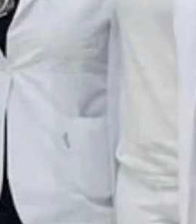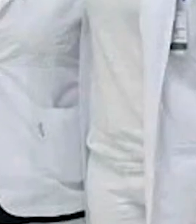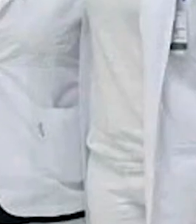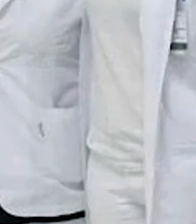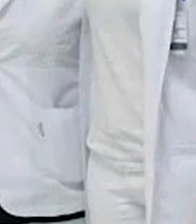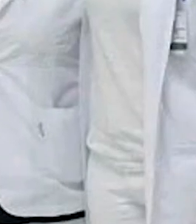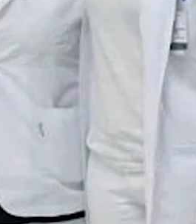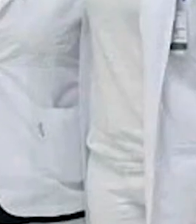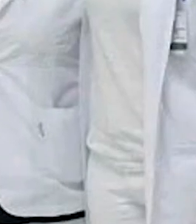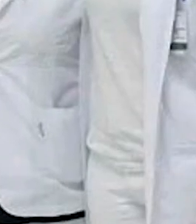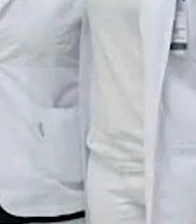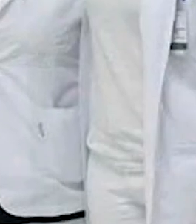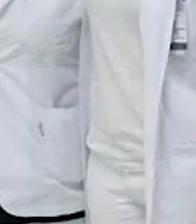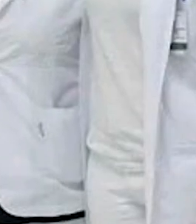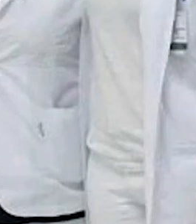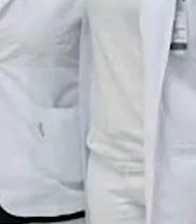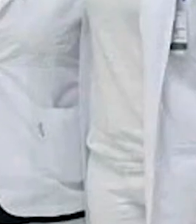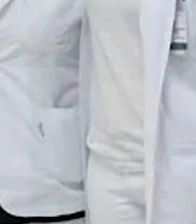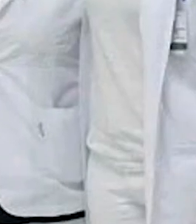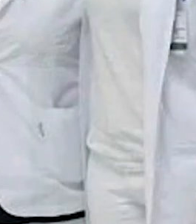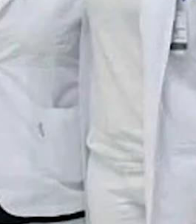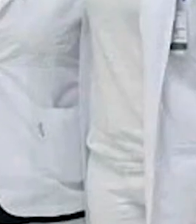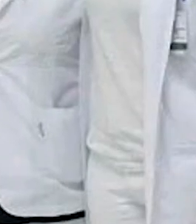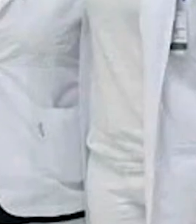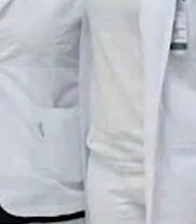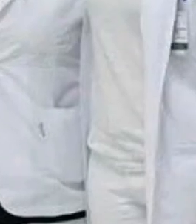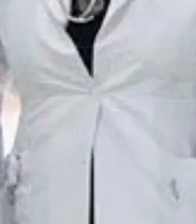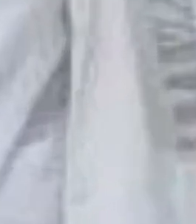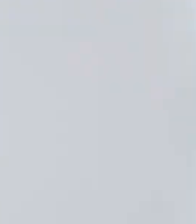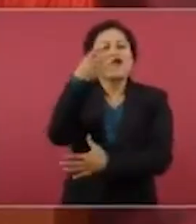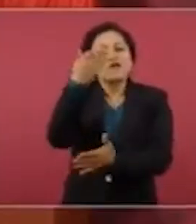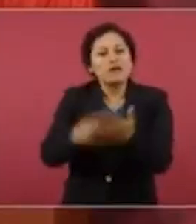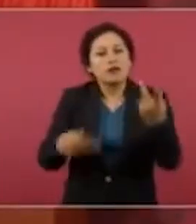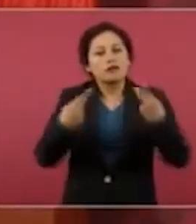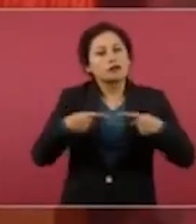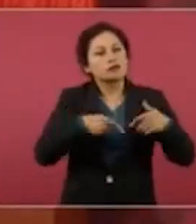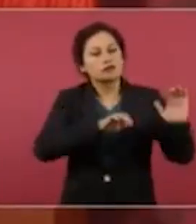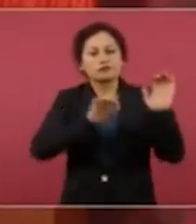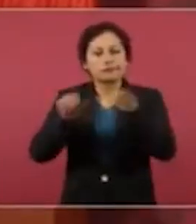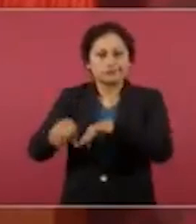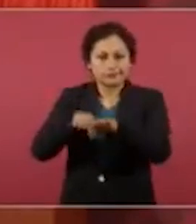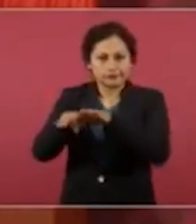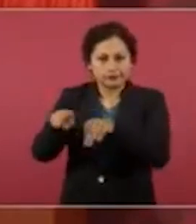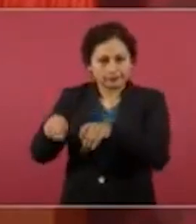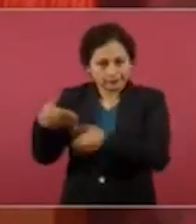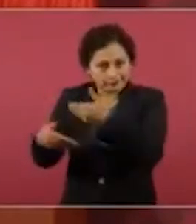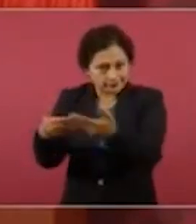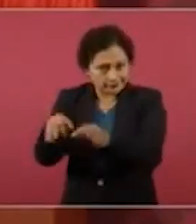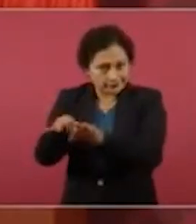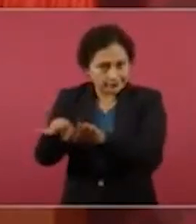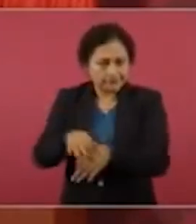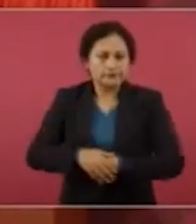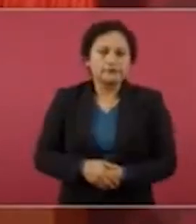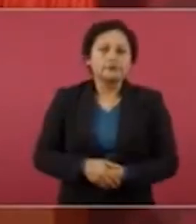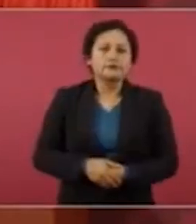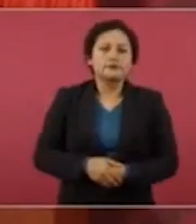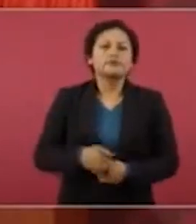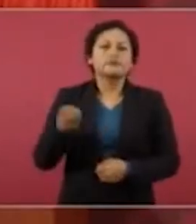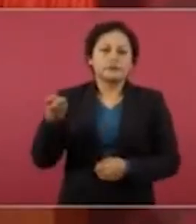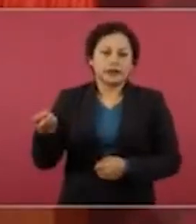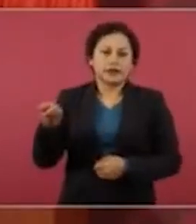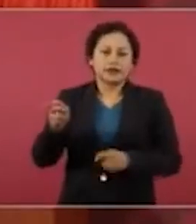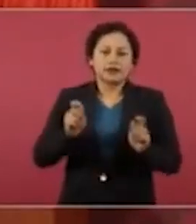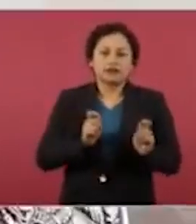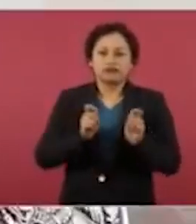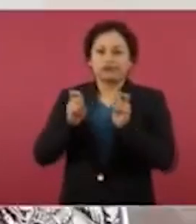porque lo que requiere es sobre todo eso, es contar con personal para poder echar a andar el hospital. Hubo un proceso de transferencia,